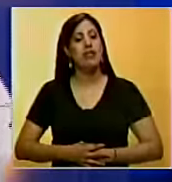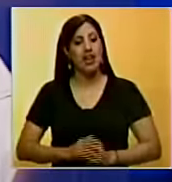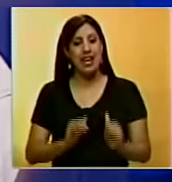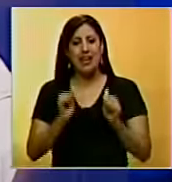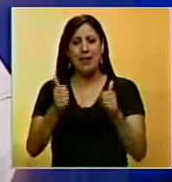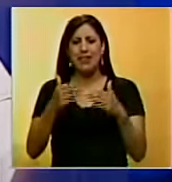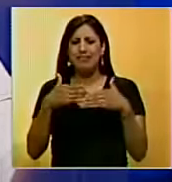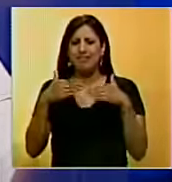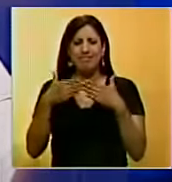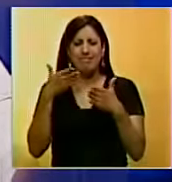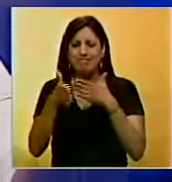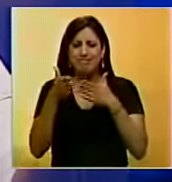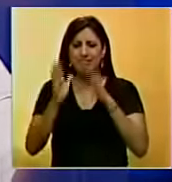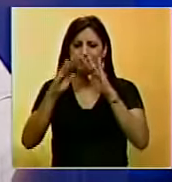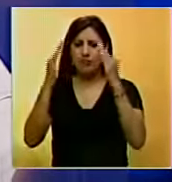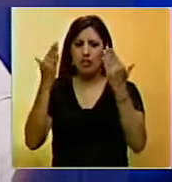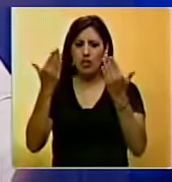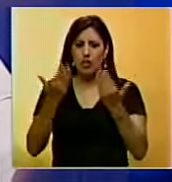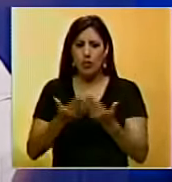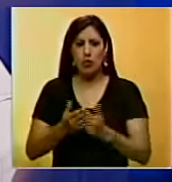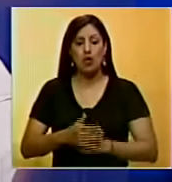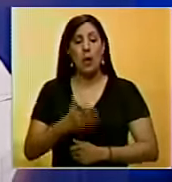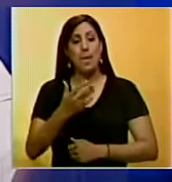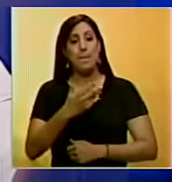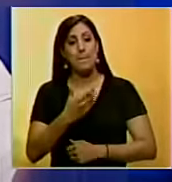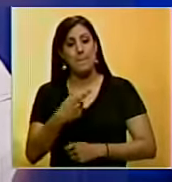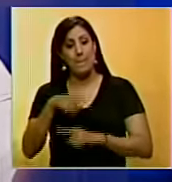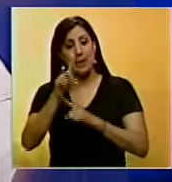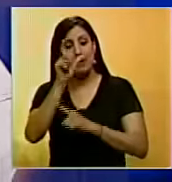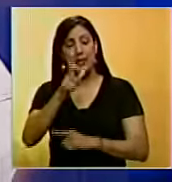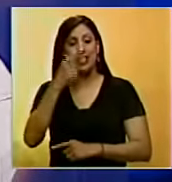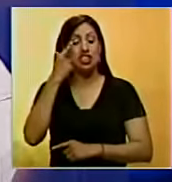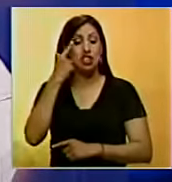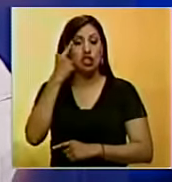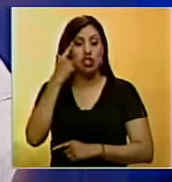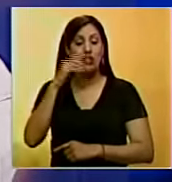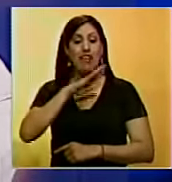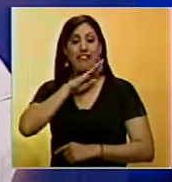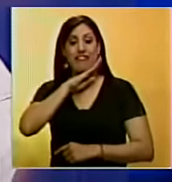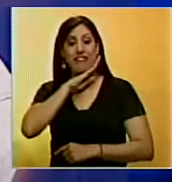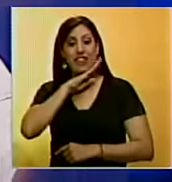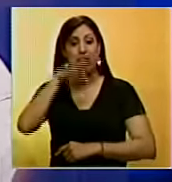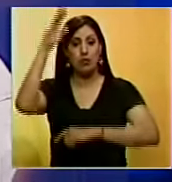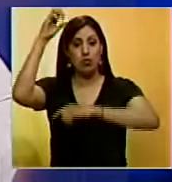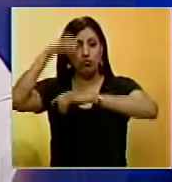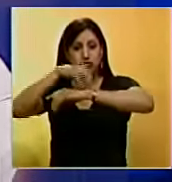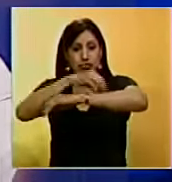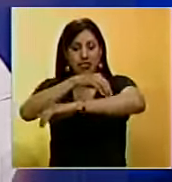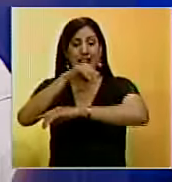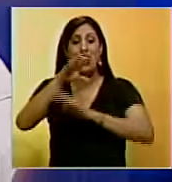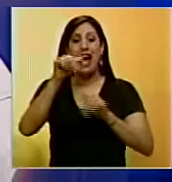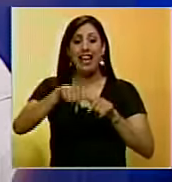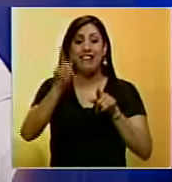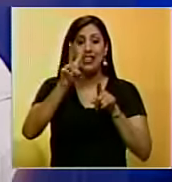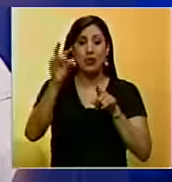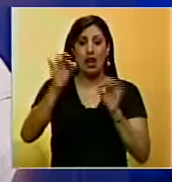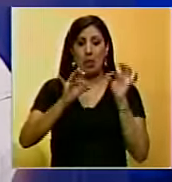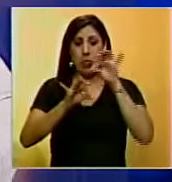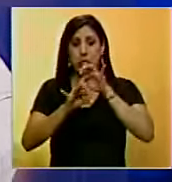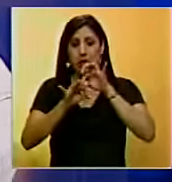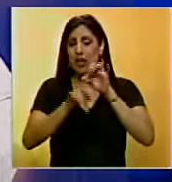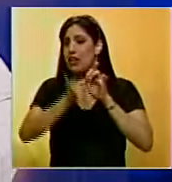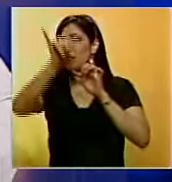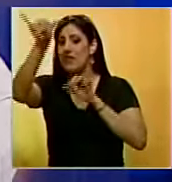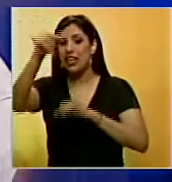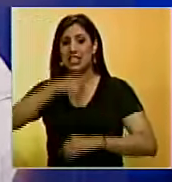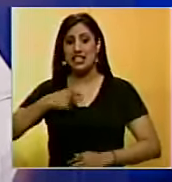Iniciamos nuestro recorrido por lo que pasa en el mundo. El primer paciente chino afectado por el Zika, enfermedad que contrajo en Venezuela, fue dado de alta en un